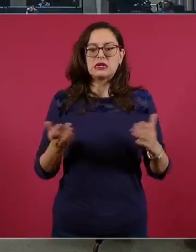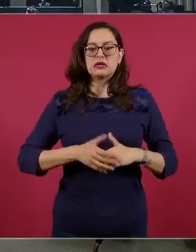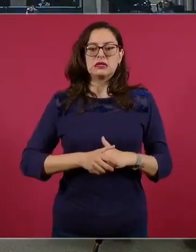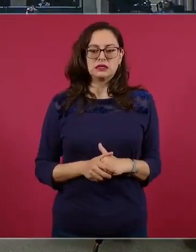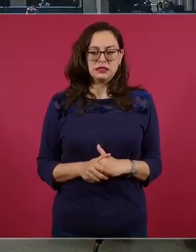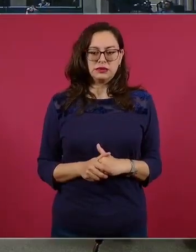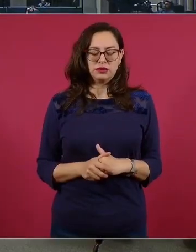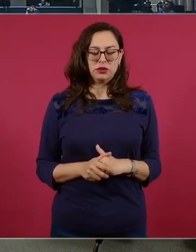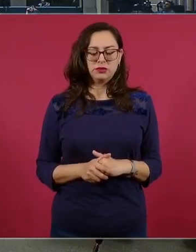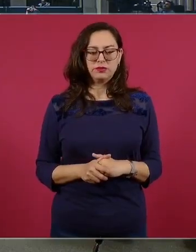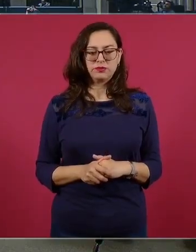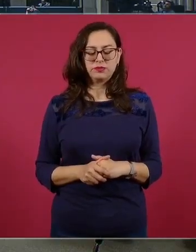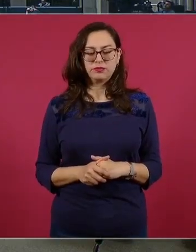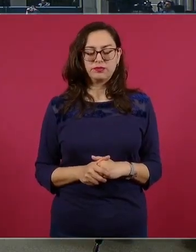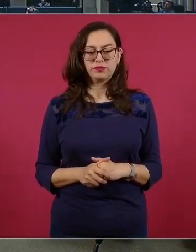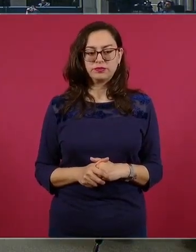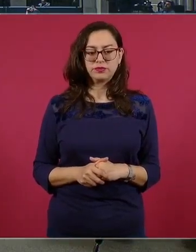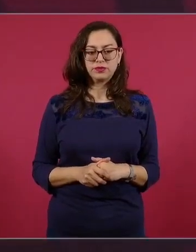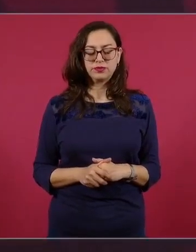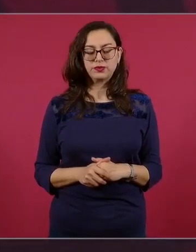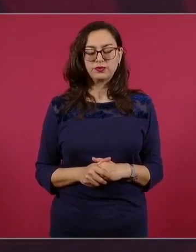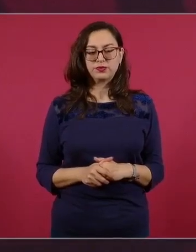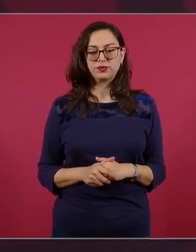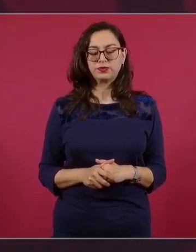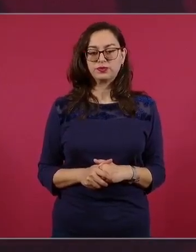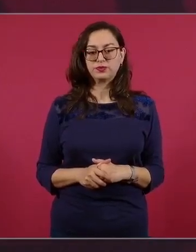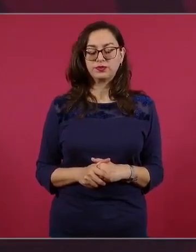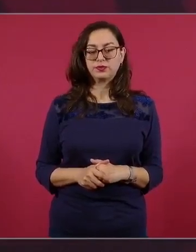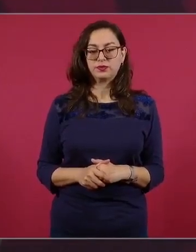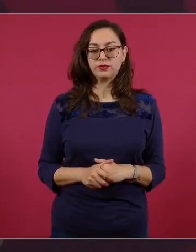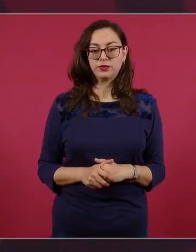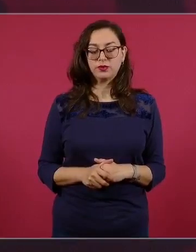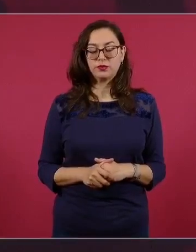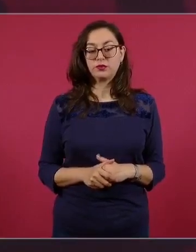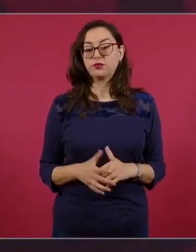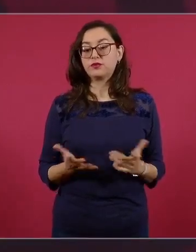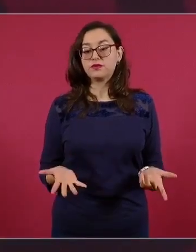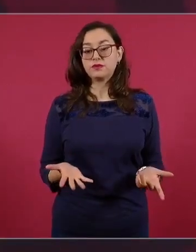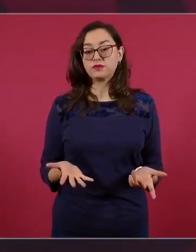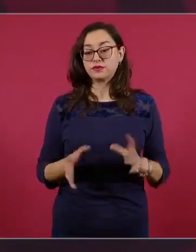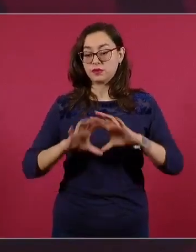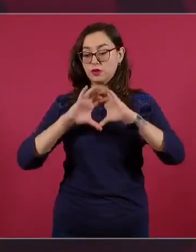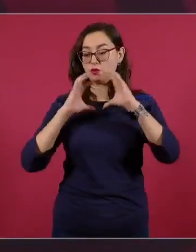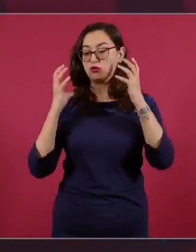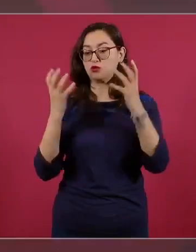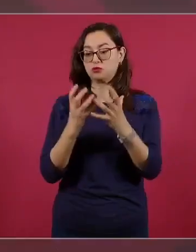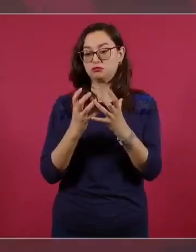Hay más de mil millones